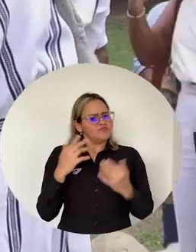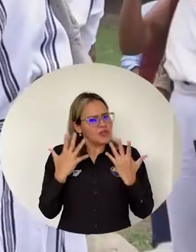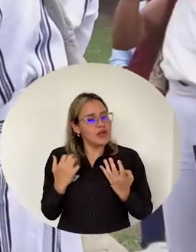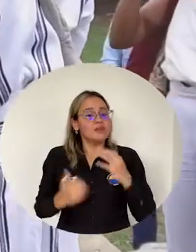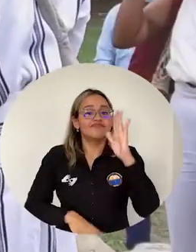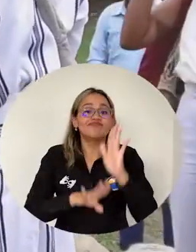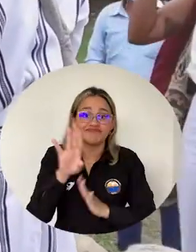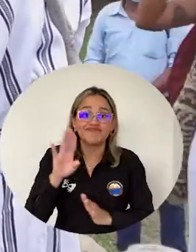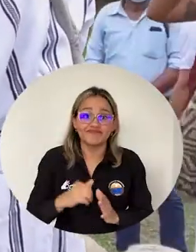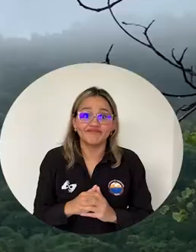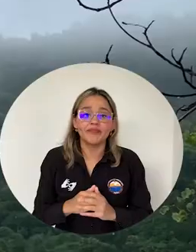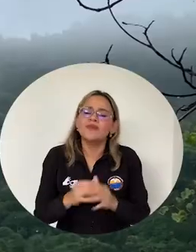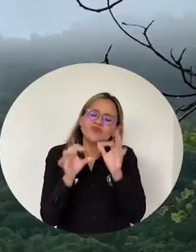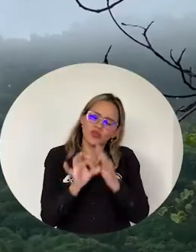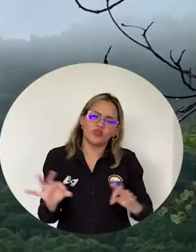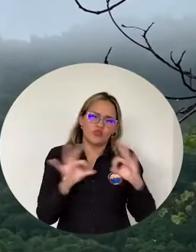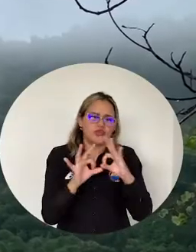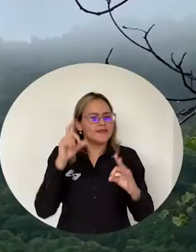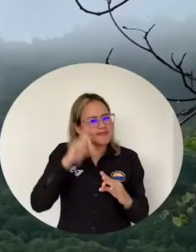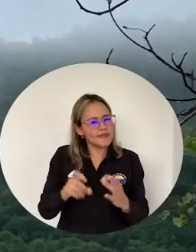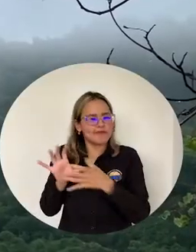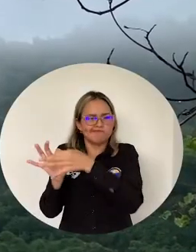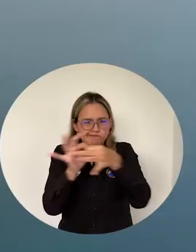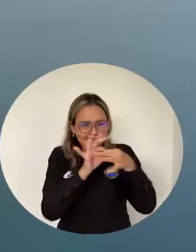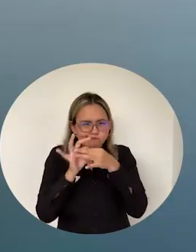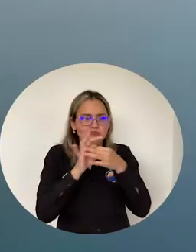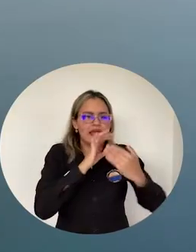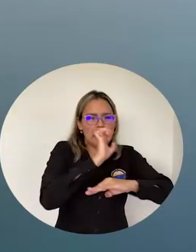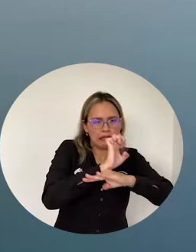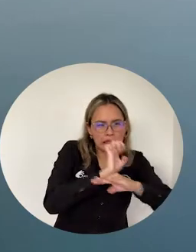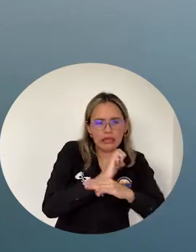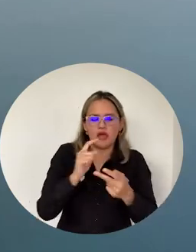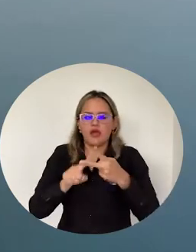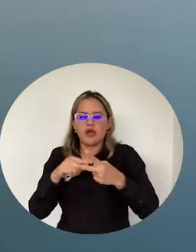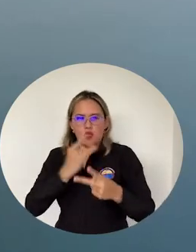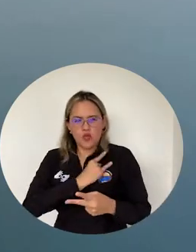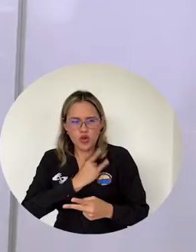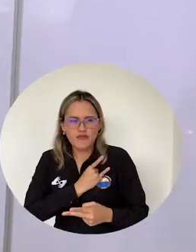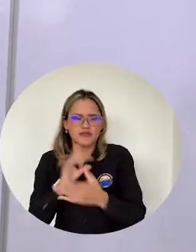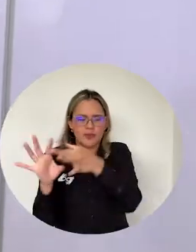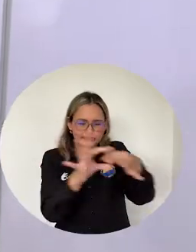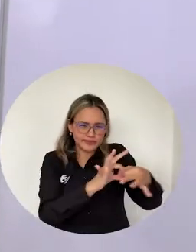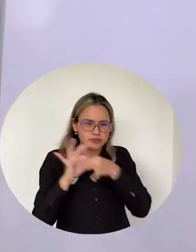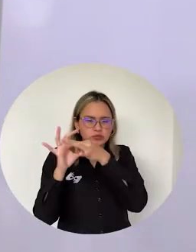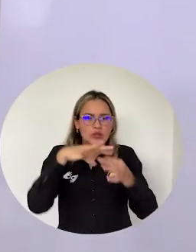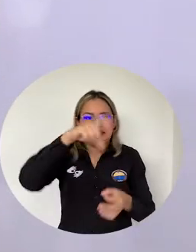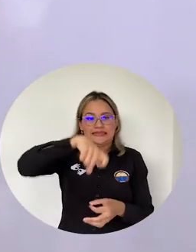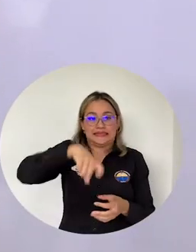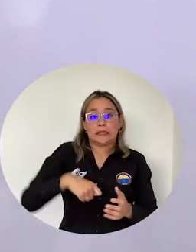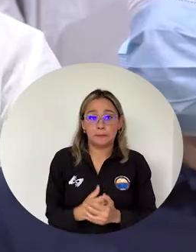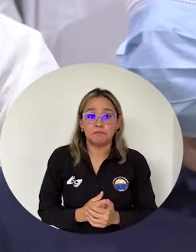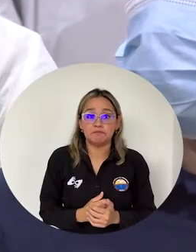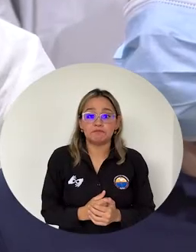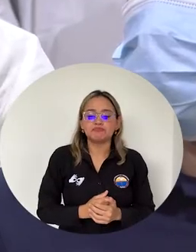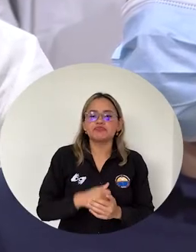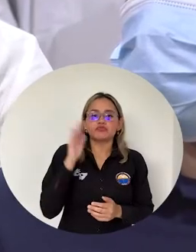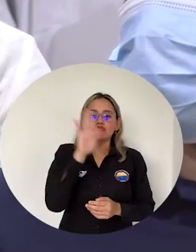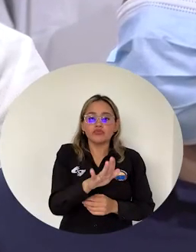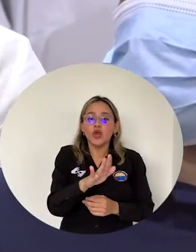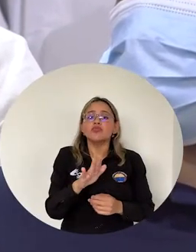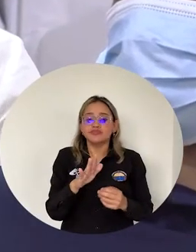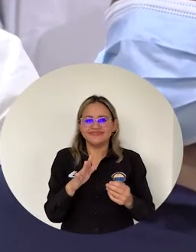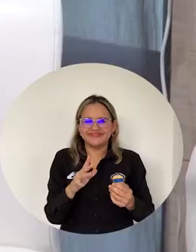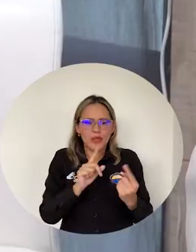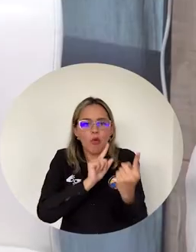territorio Que necesitamos articularnos con las entidades Con la academia para aprender El encuentro en el que estuvo como asistente la